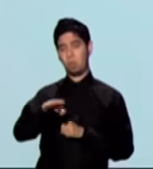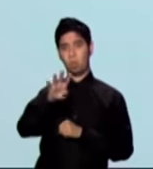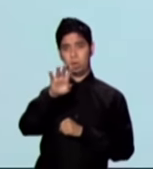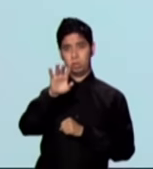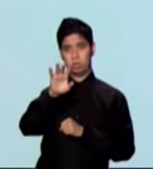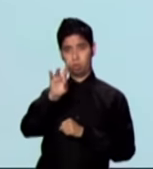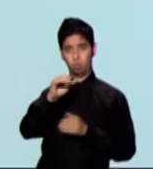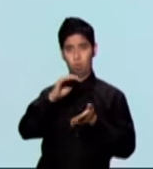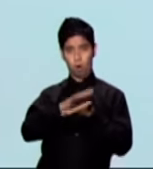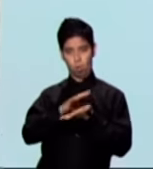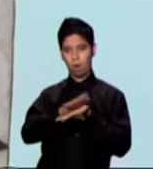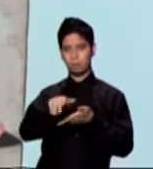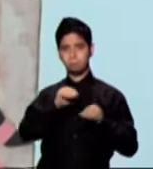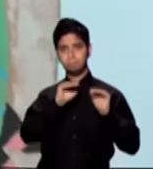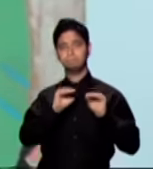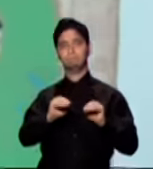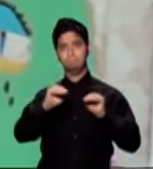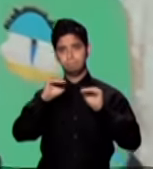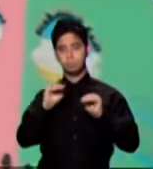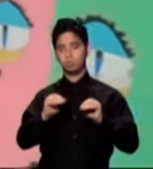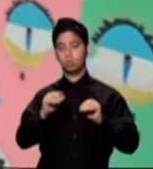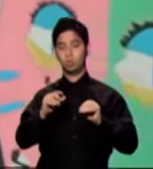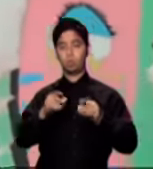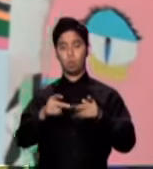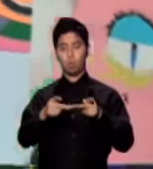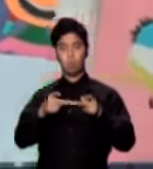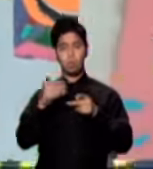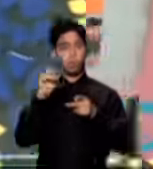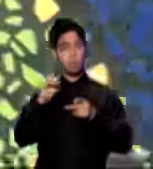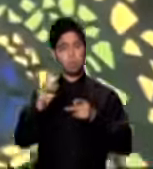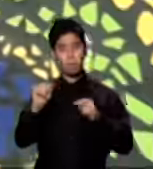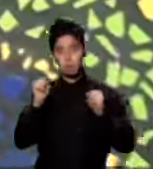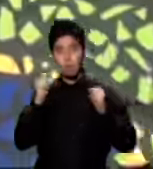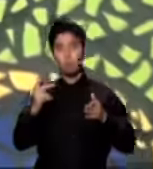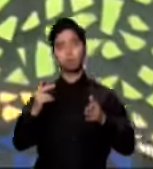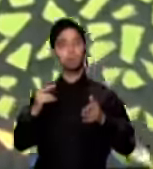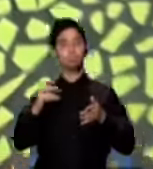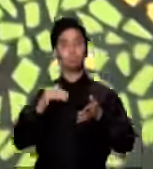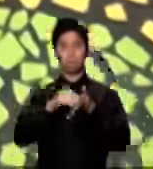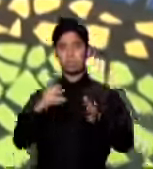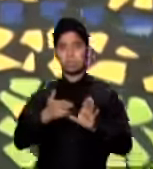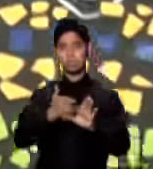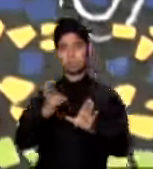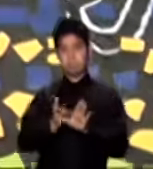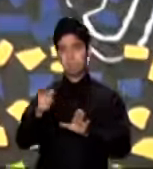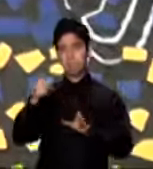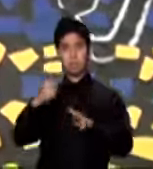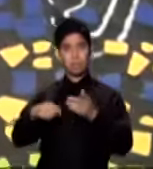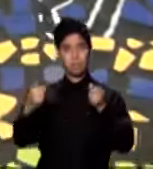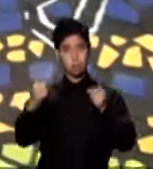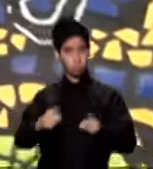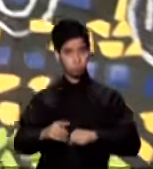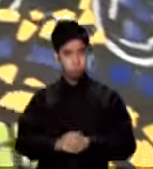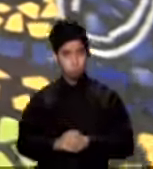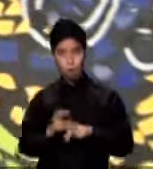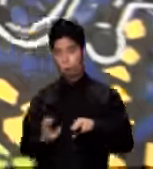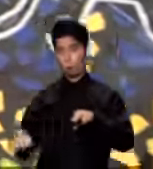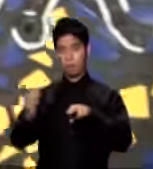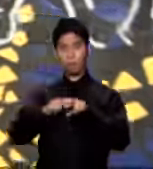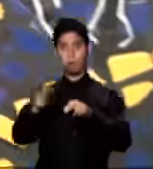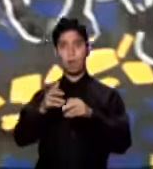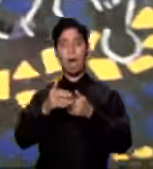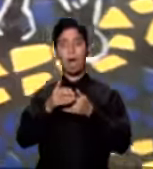33 municipios de alta incidencia criminal y exerción escolar logró aumentar el aprovechamiento académico en 22%